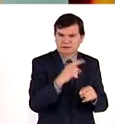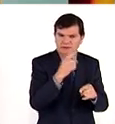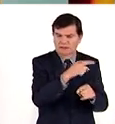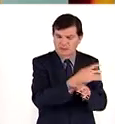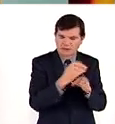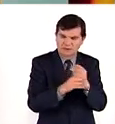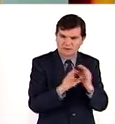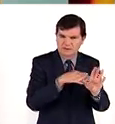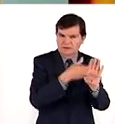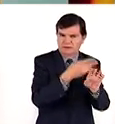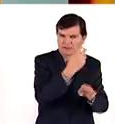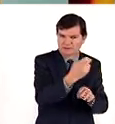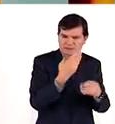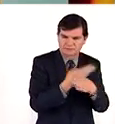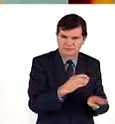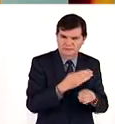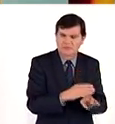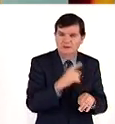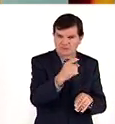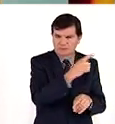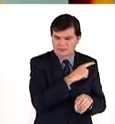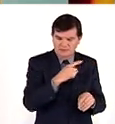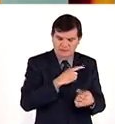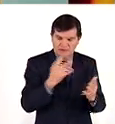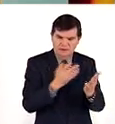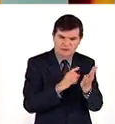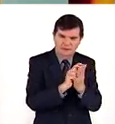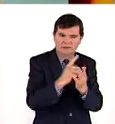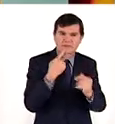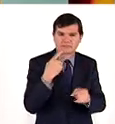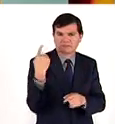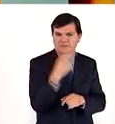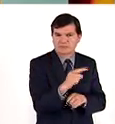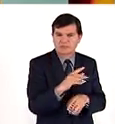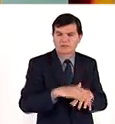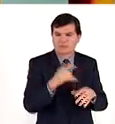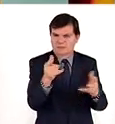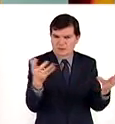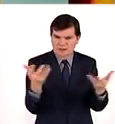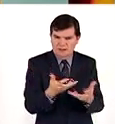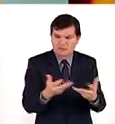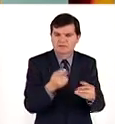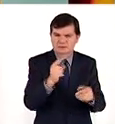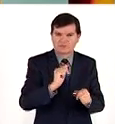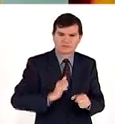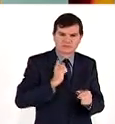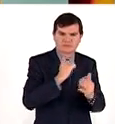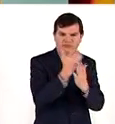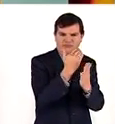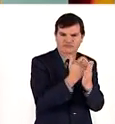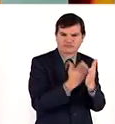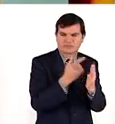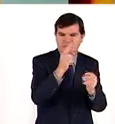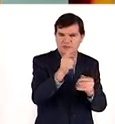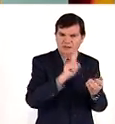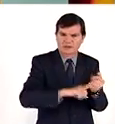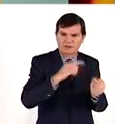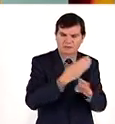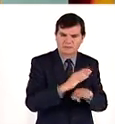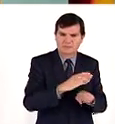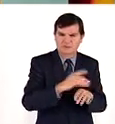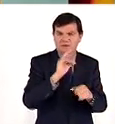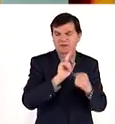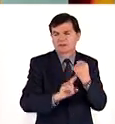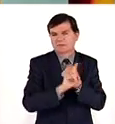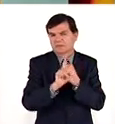usuarios. Así que ya lo sabe, ejerza su derecho a reclamar o denunciar cláusulas abusivas para evitarle una afectación a